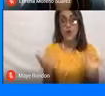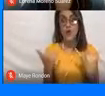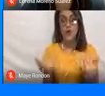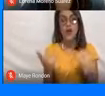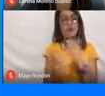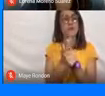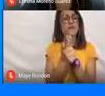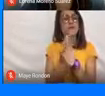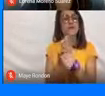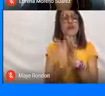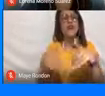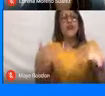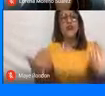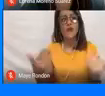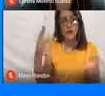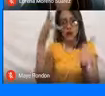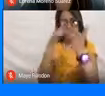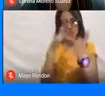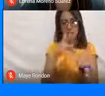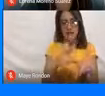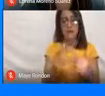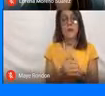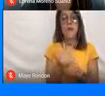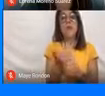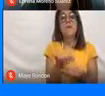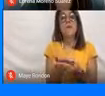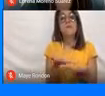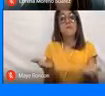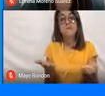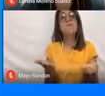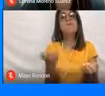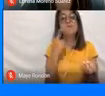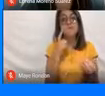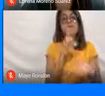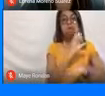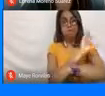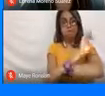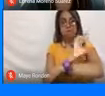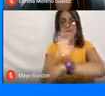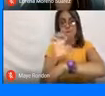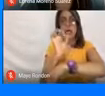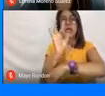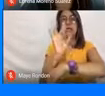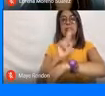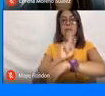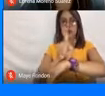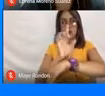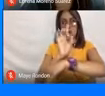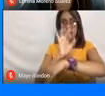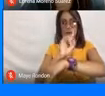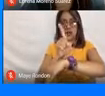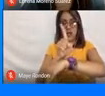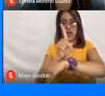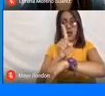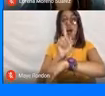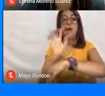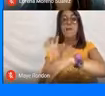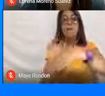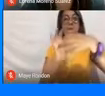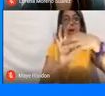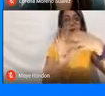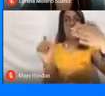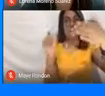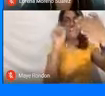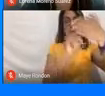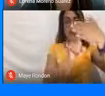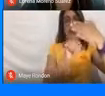metodología en cuanto a la asistencia. El enlace quedará anclado dentro de 15 minutos. 15 minutos lo vamos a anclar en el chat en